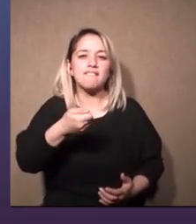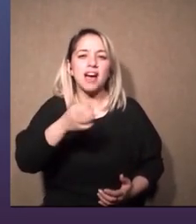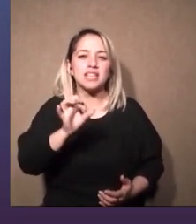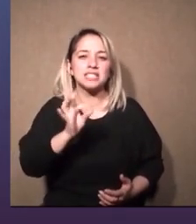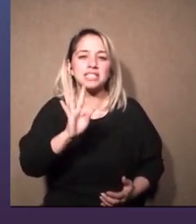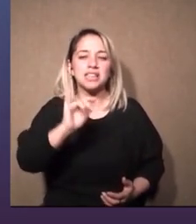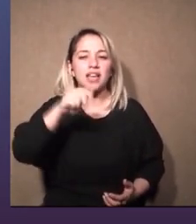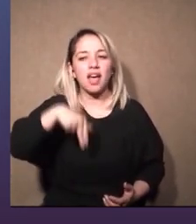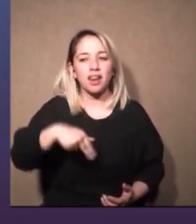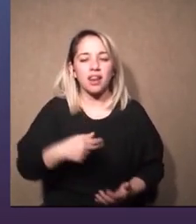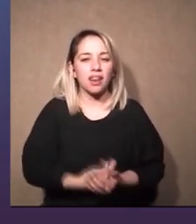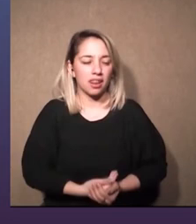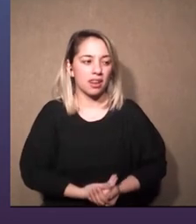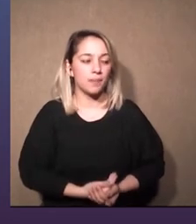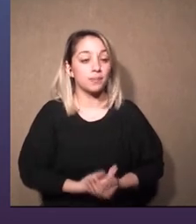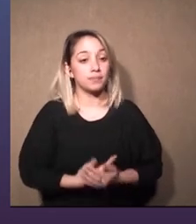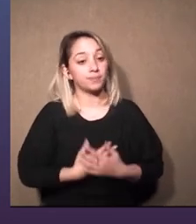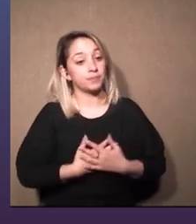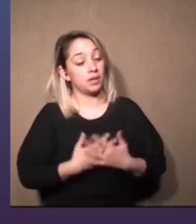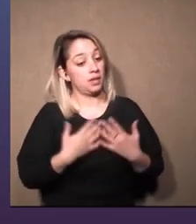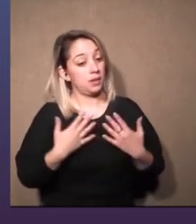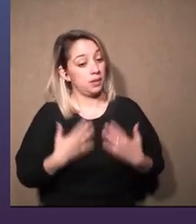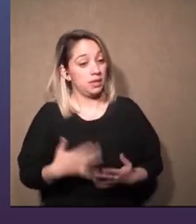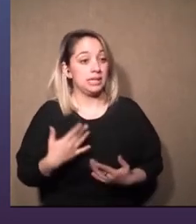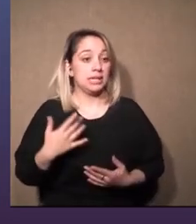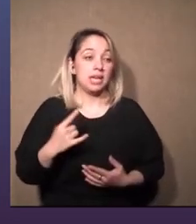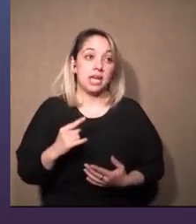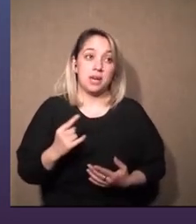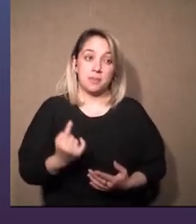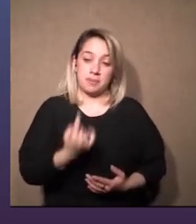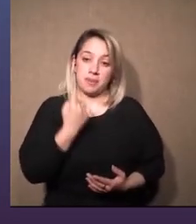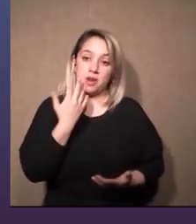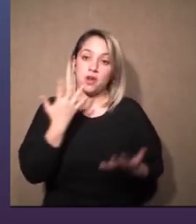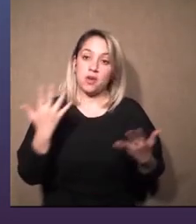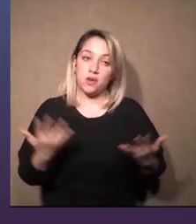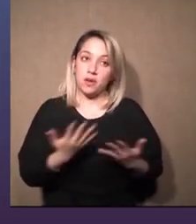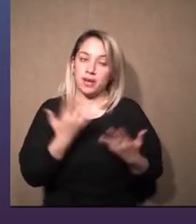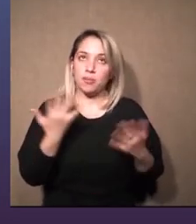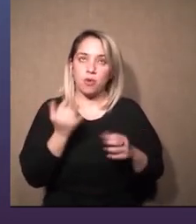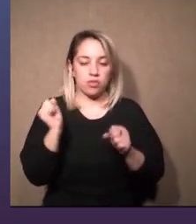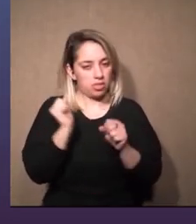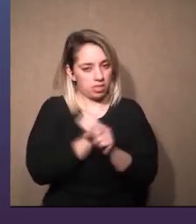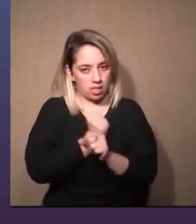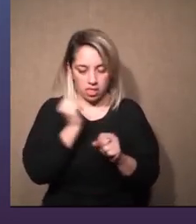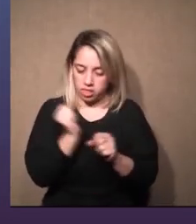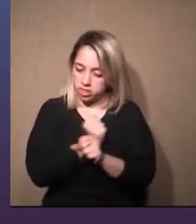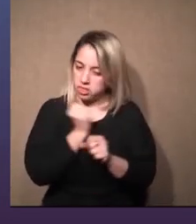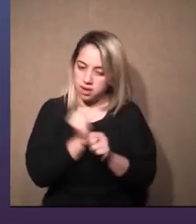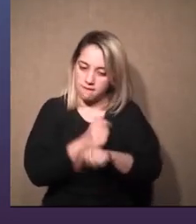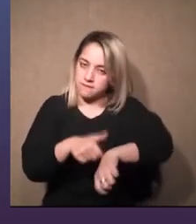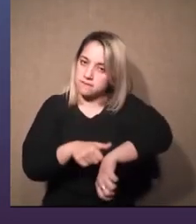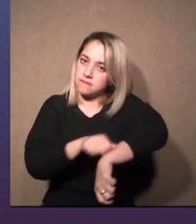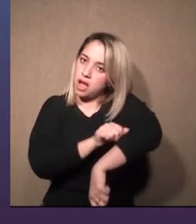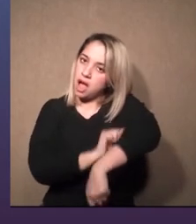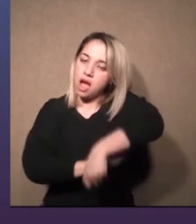bueno primero que nada se trata de trabajar todo lo posible dentro